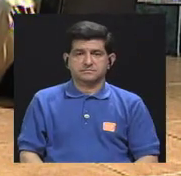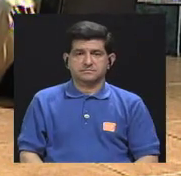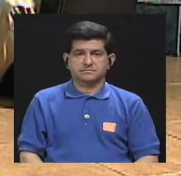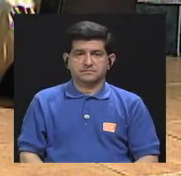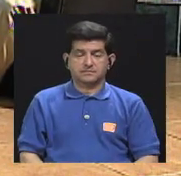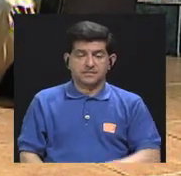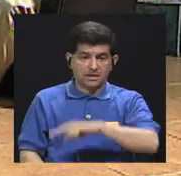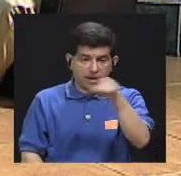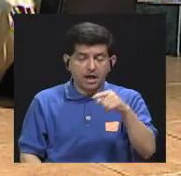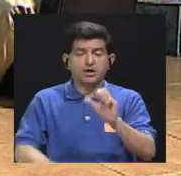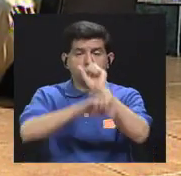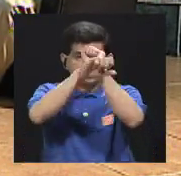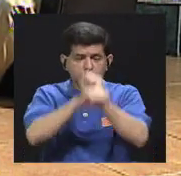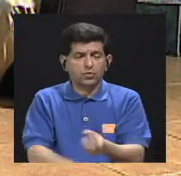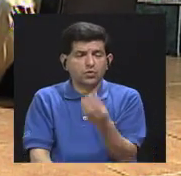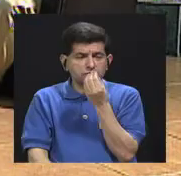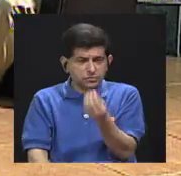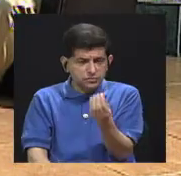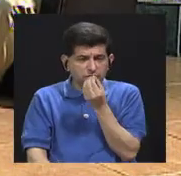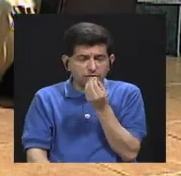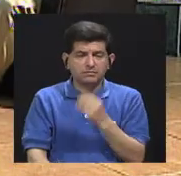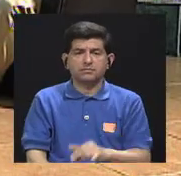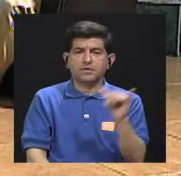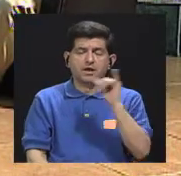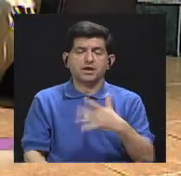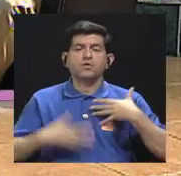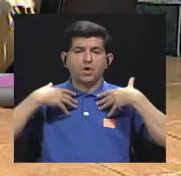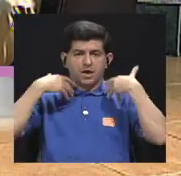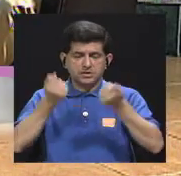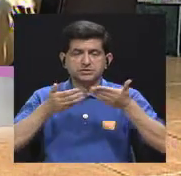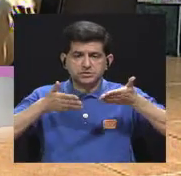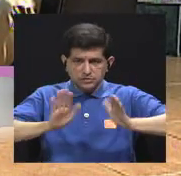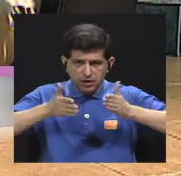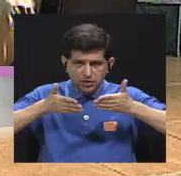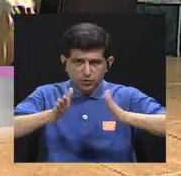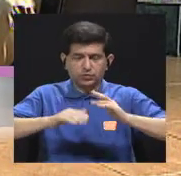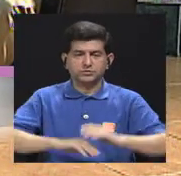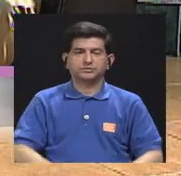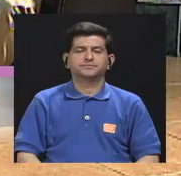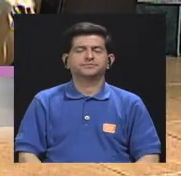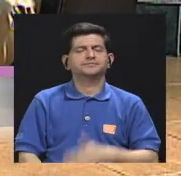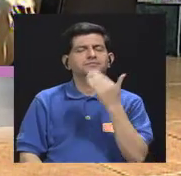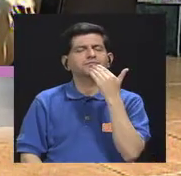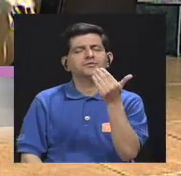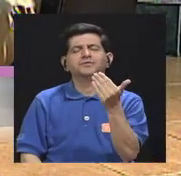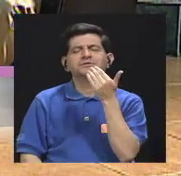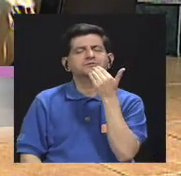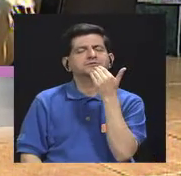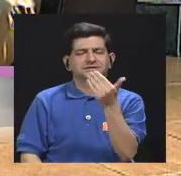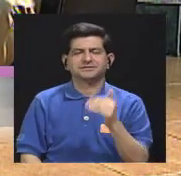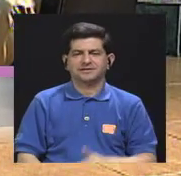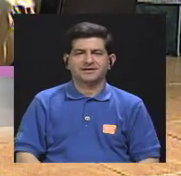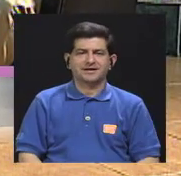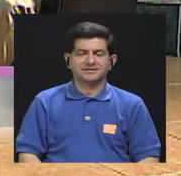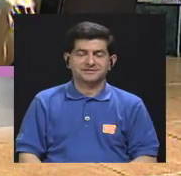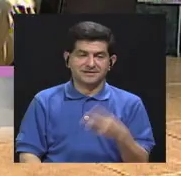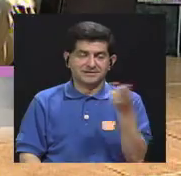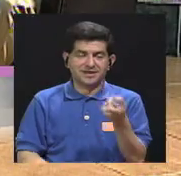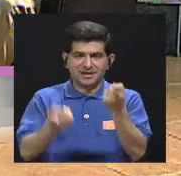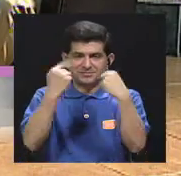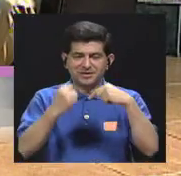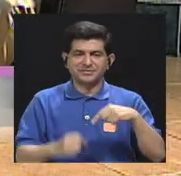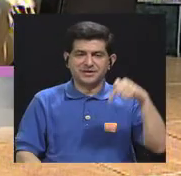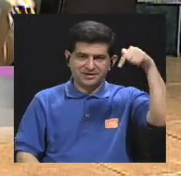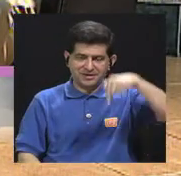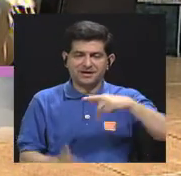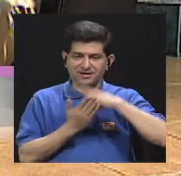los hábitos alimentarios y la salud de sus hijos bueno agradecerles por haber estado el día de